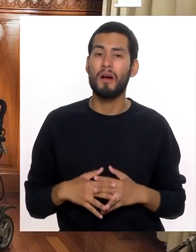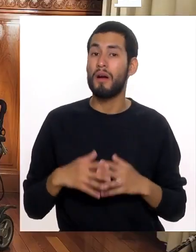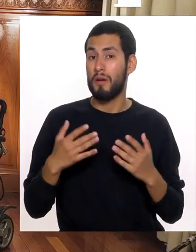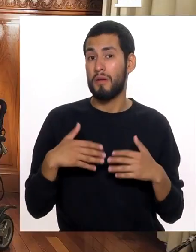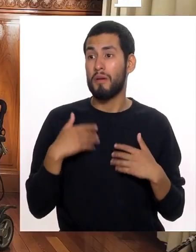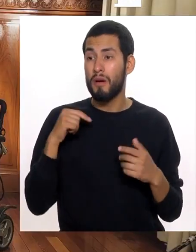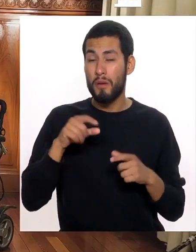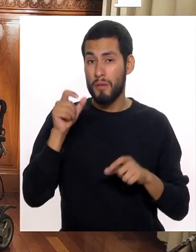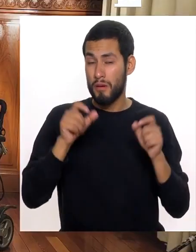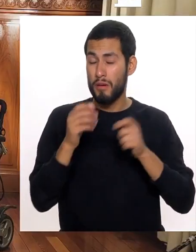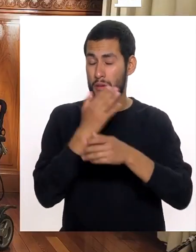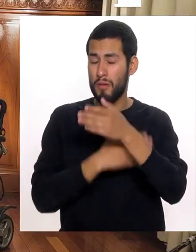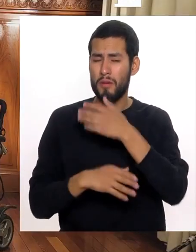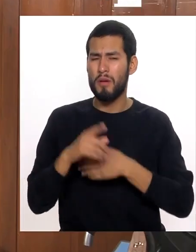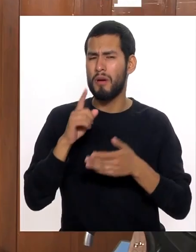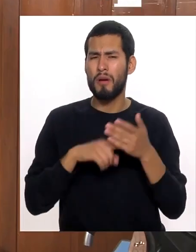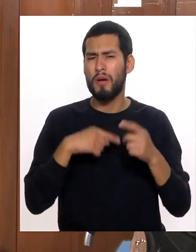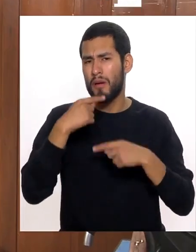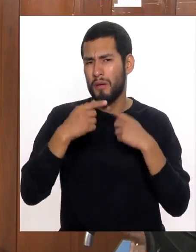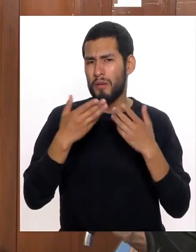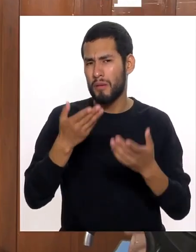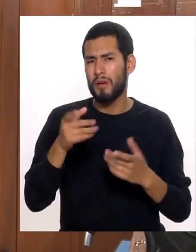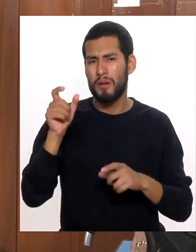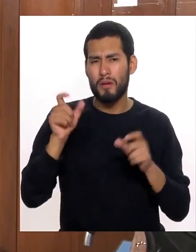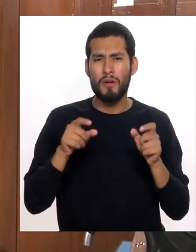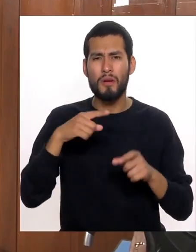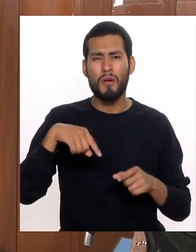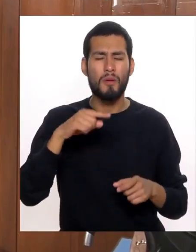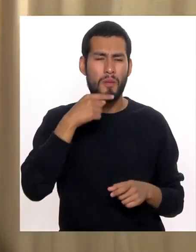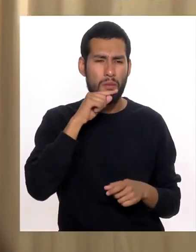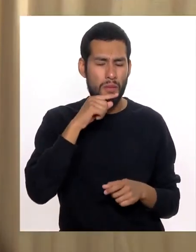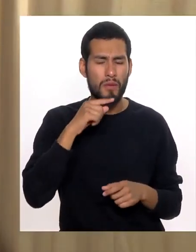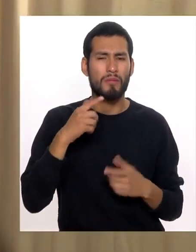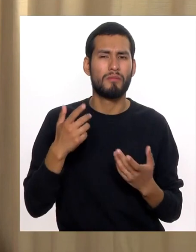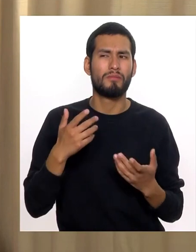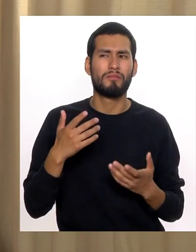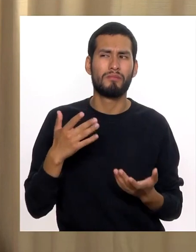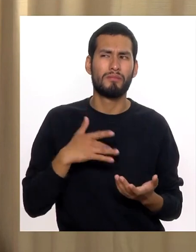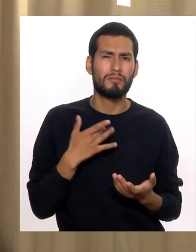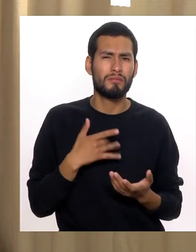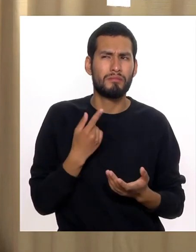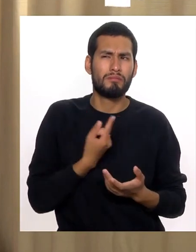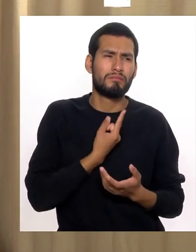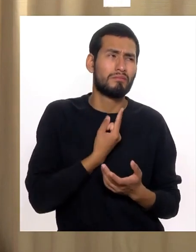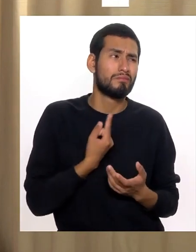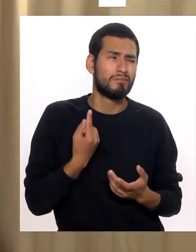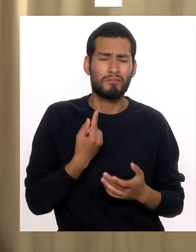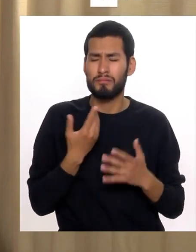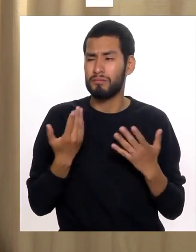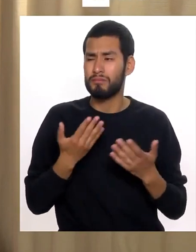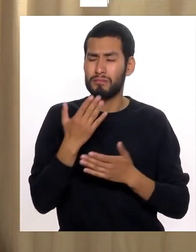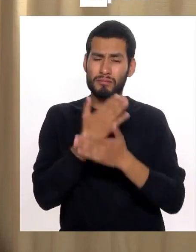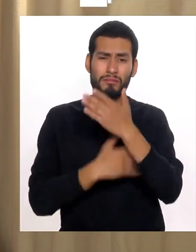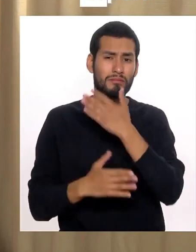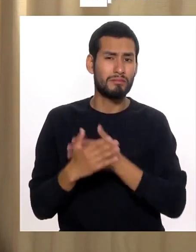Y son de repente Personas con discapacidad ¿Qué mensaje les darías A esas mujeres Que se sienten Tal vez muy solas Y que tienen